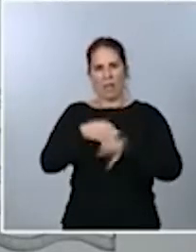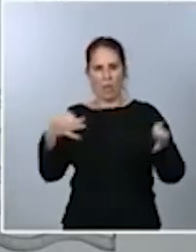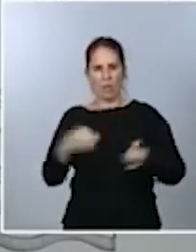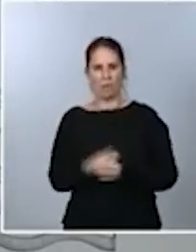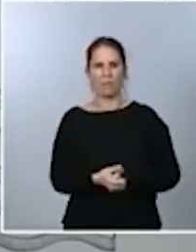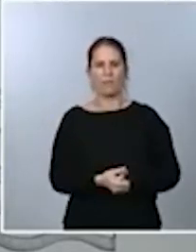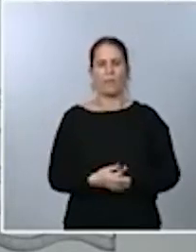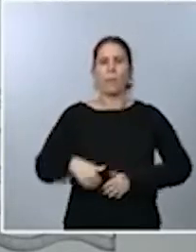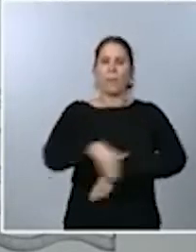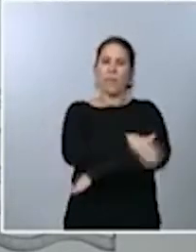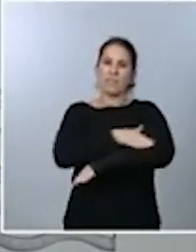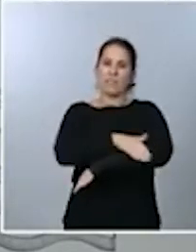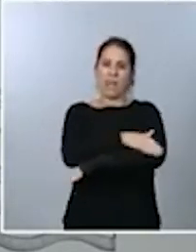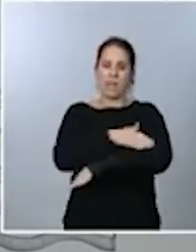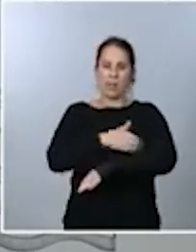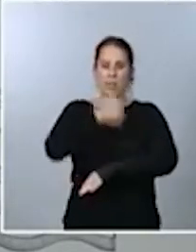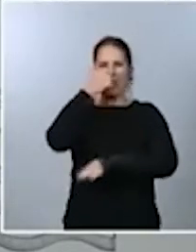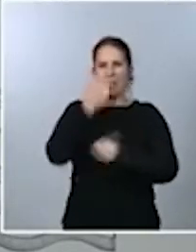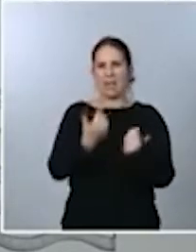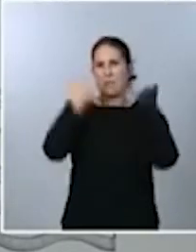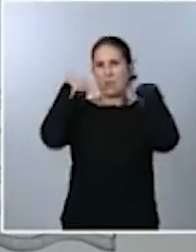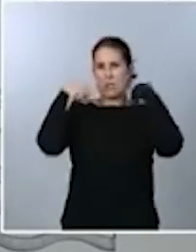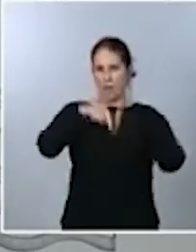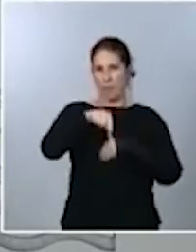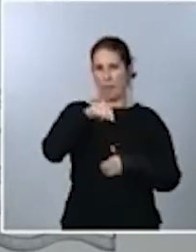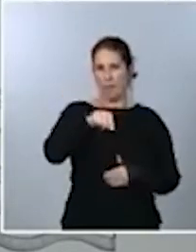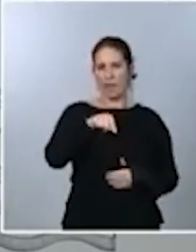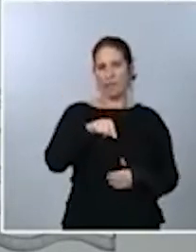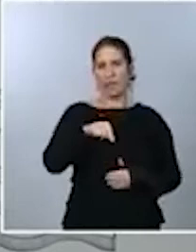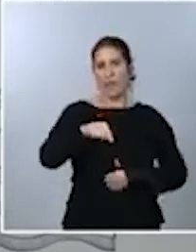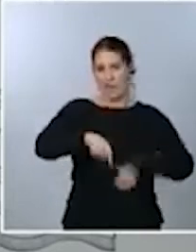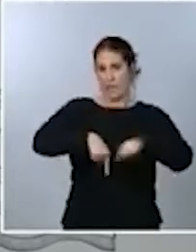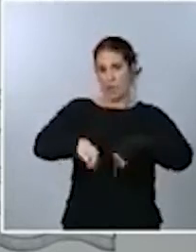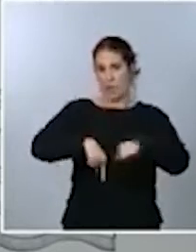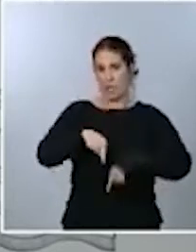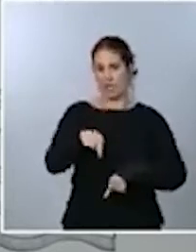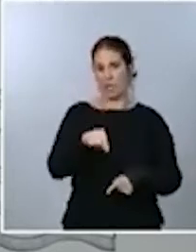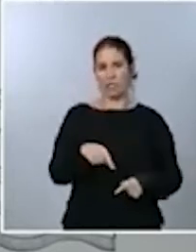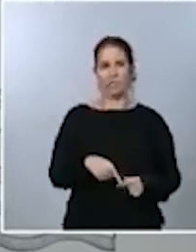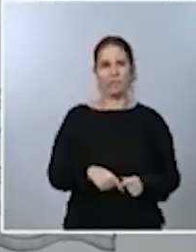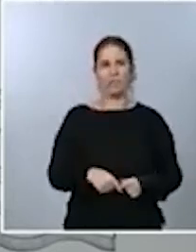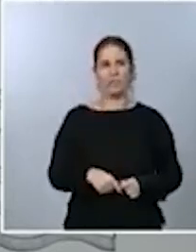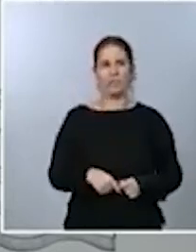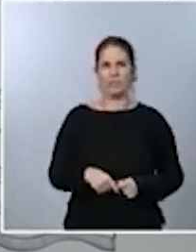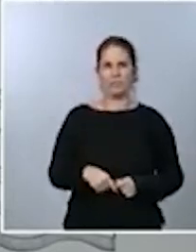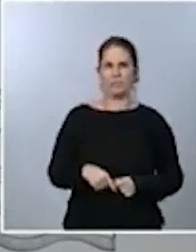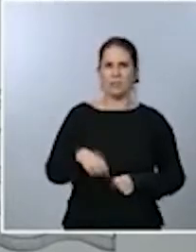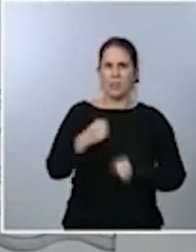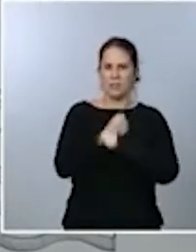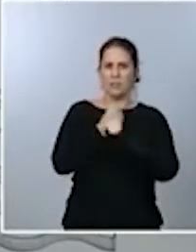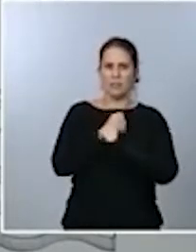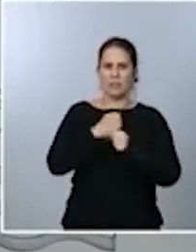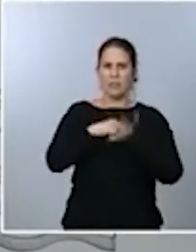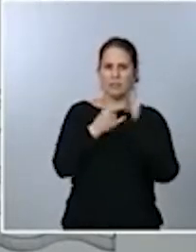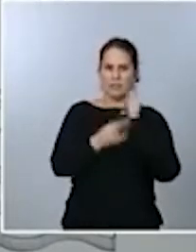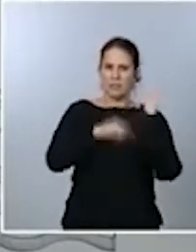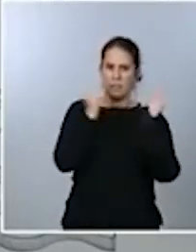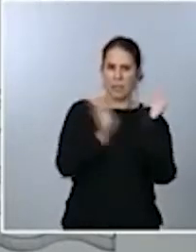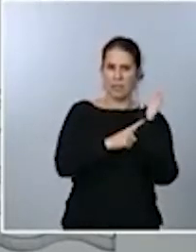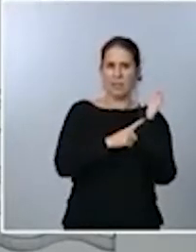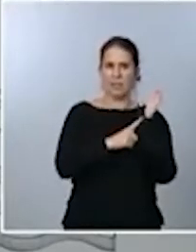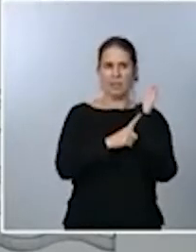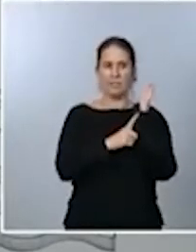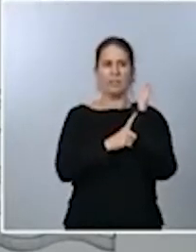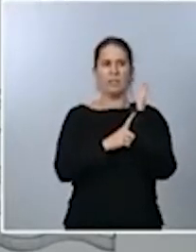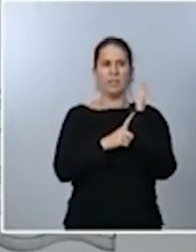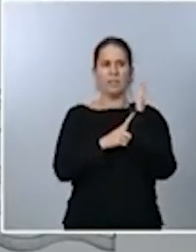responsable de esta competencia, el Ministerio de Transporte, está trabajando en el proyecto de ley, como el señor Ávalo comentó en